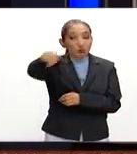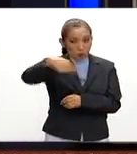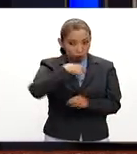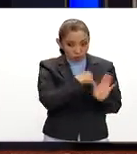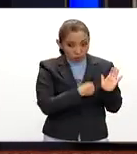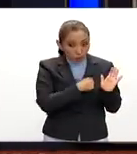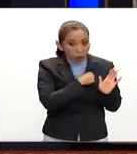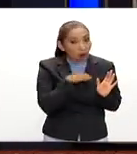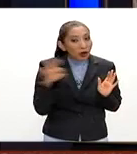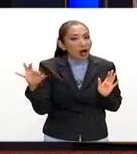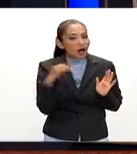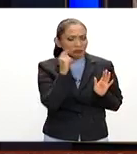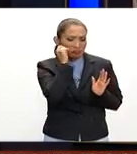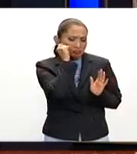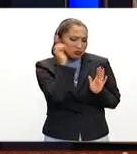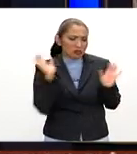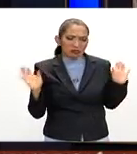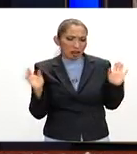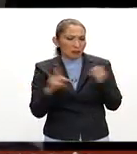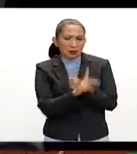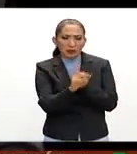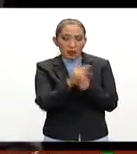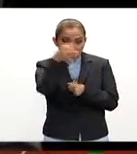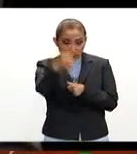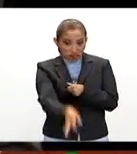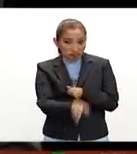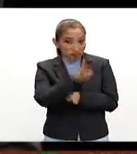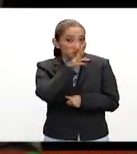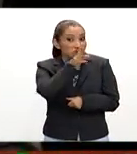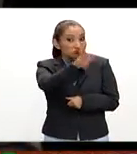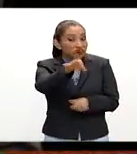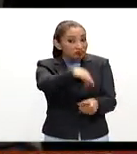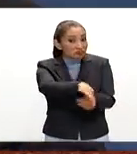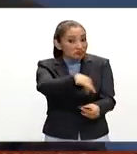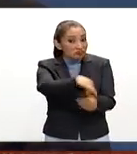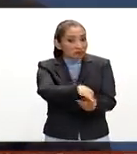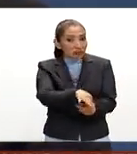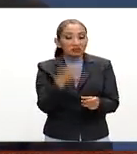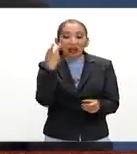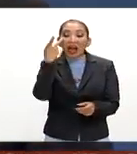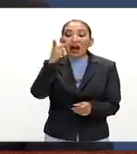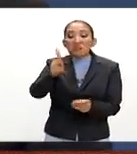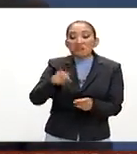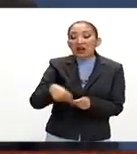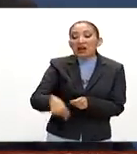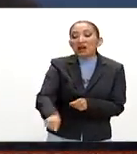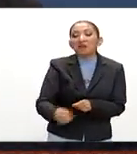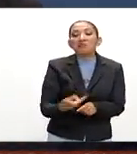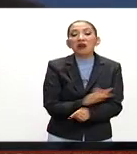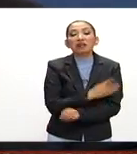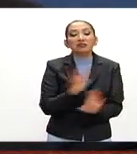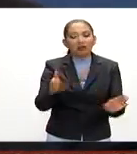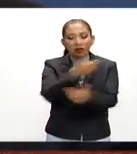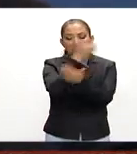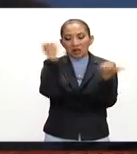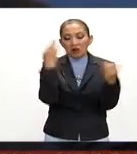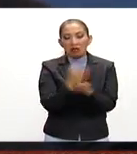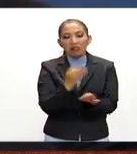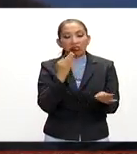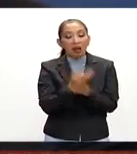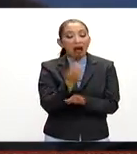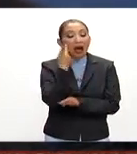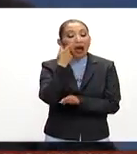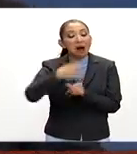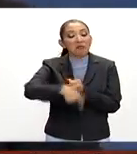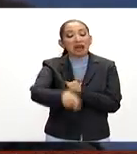compromete que, a pesar de todo, aceptará el resultado de esta elección. Ya lo veremos en ese momento. No sé nada ahora. Lo